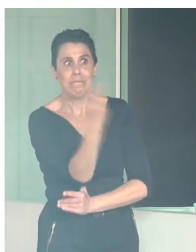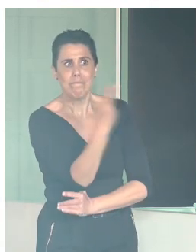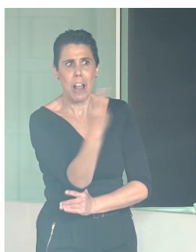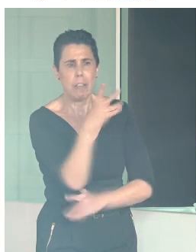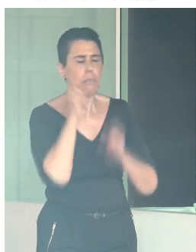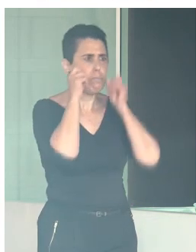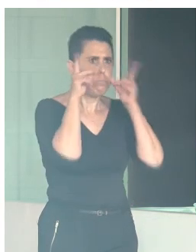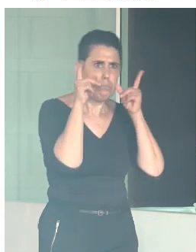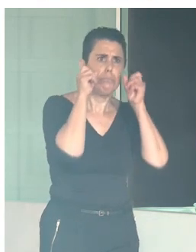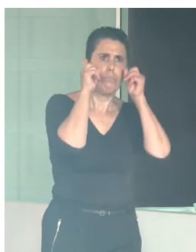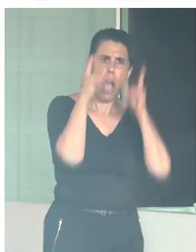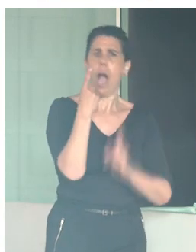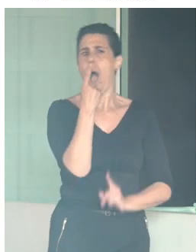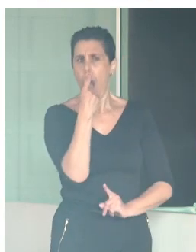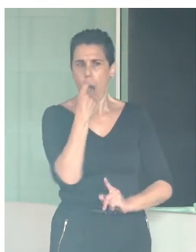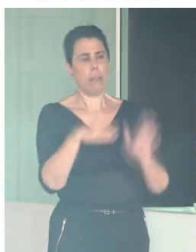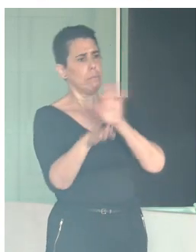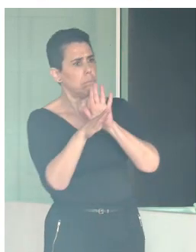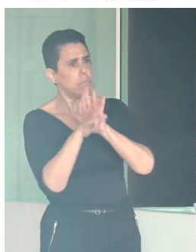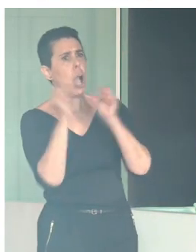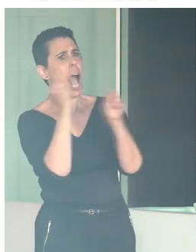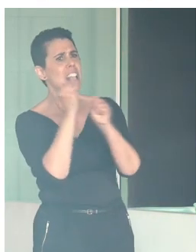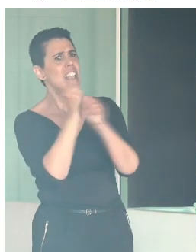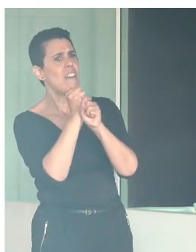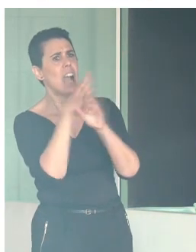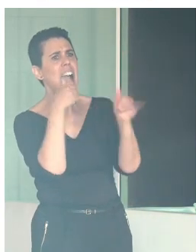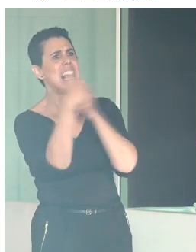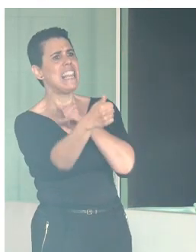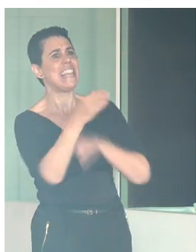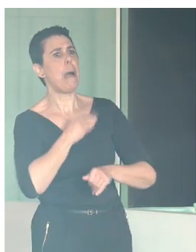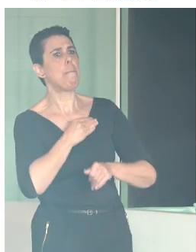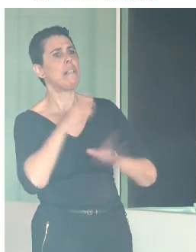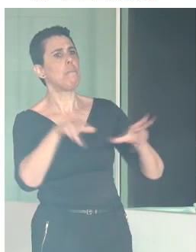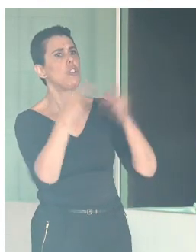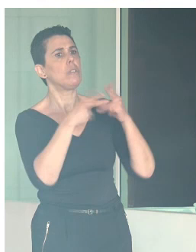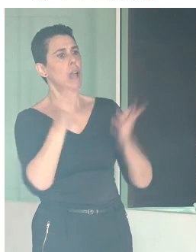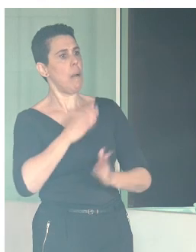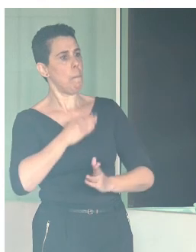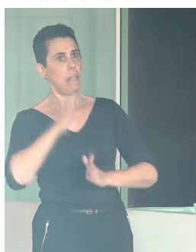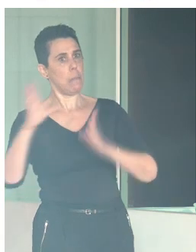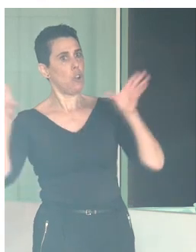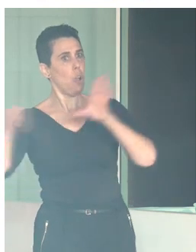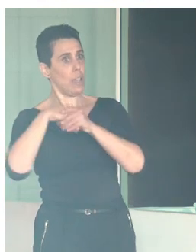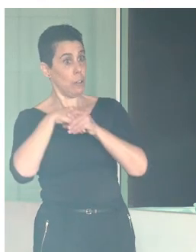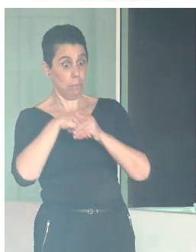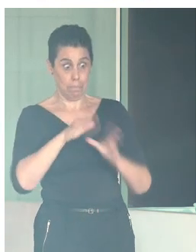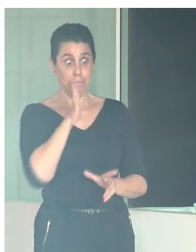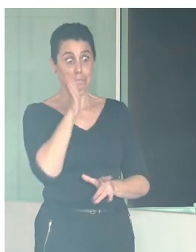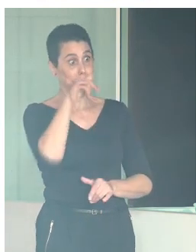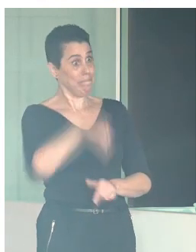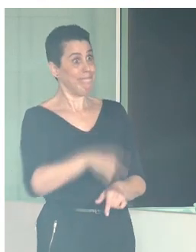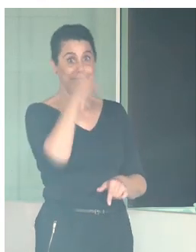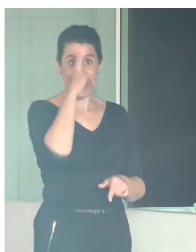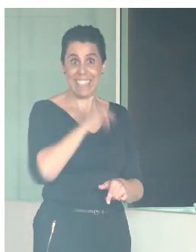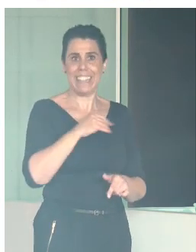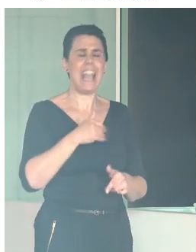trabajando en esta línea del patrimonio social y del patrimonio inclusivo. Y es por eso que este año hemos decidido, ya